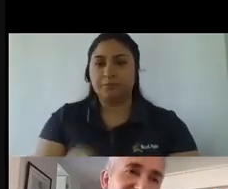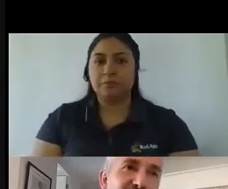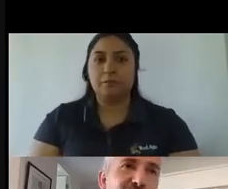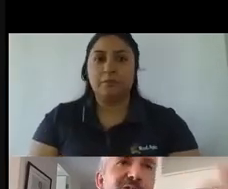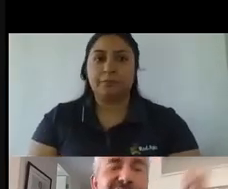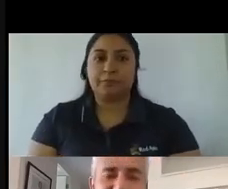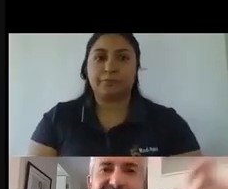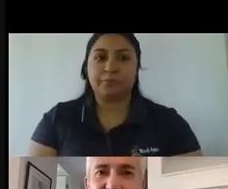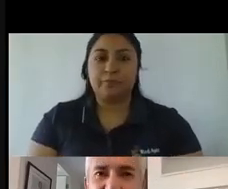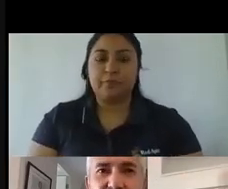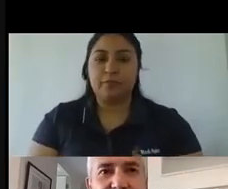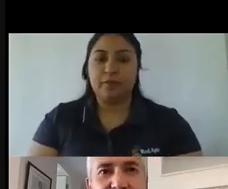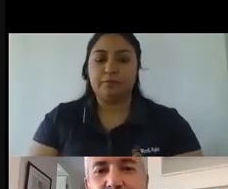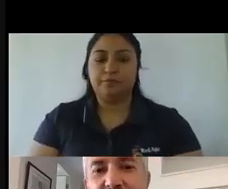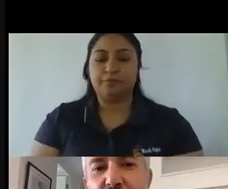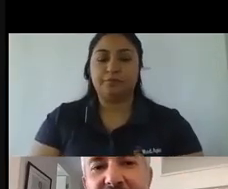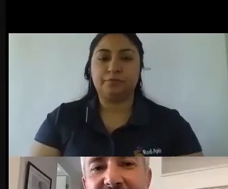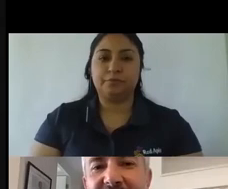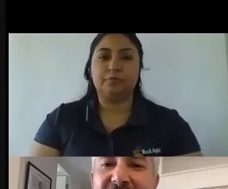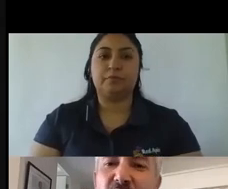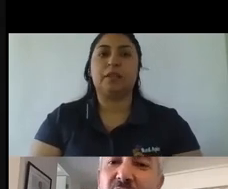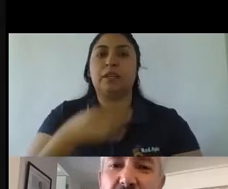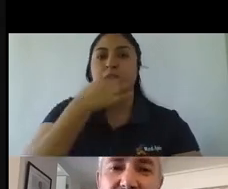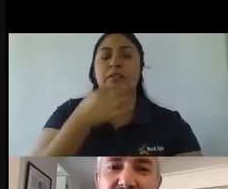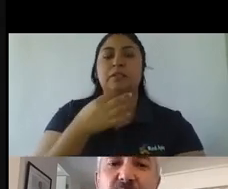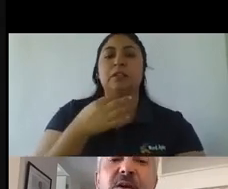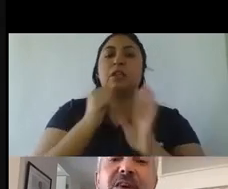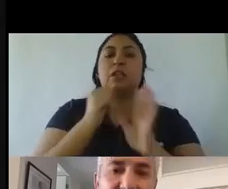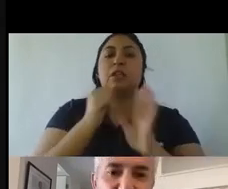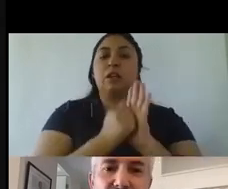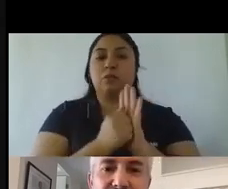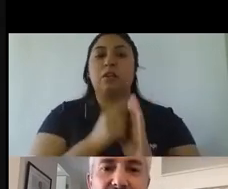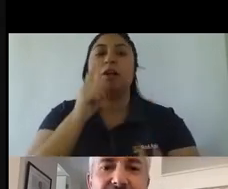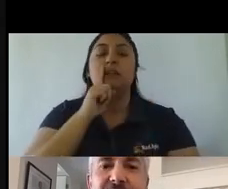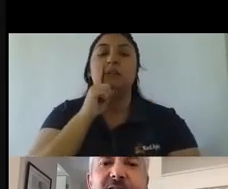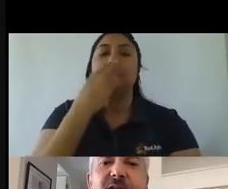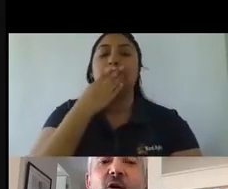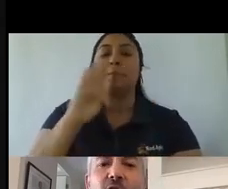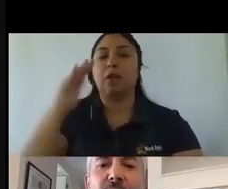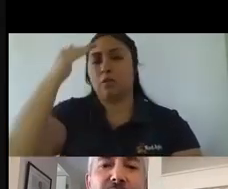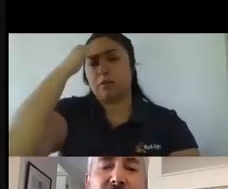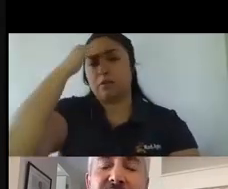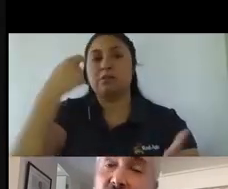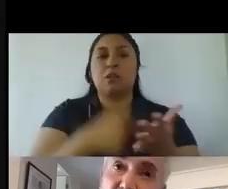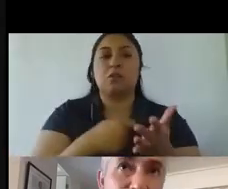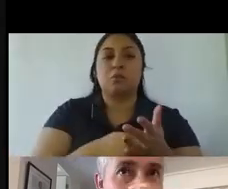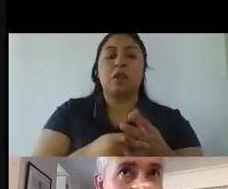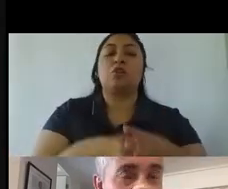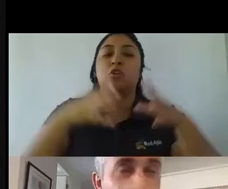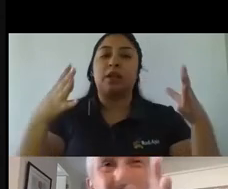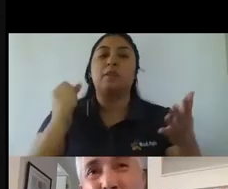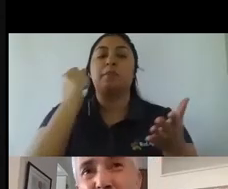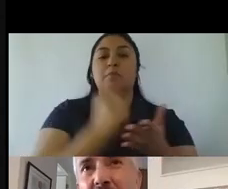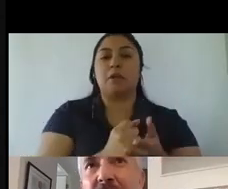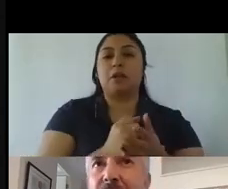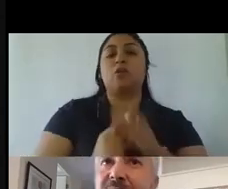y esto ¿qué dice con relación con el artículo que vimos recién? ¿han tenido mejor experiencia de compra con grandes marcas establecidas o con la pyme y algunos marketplaces?